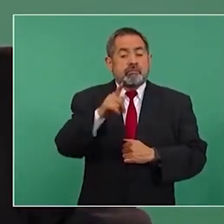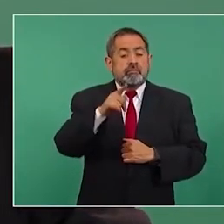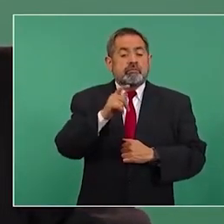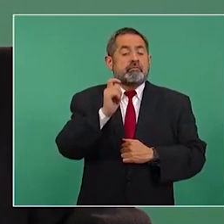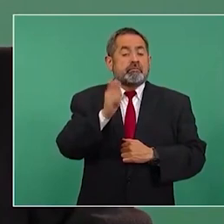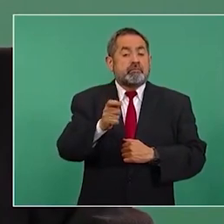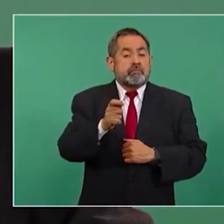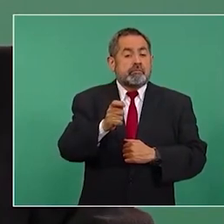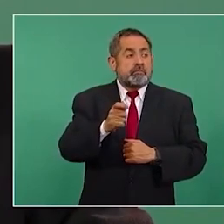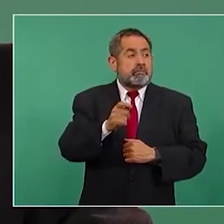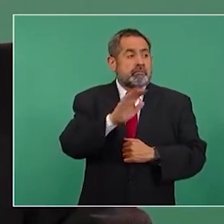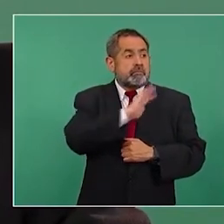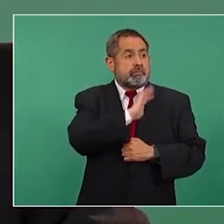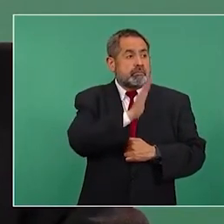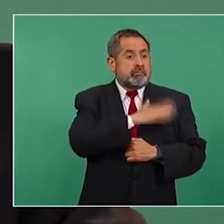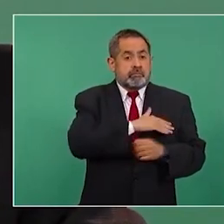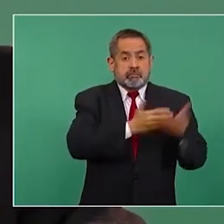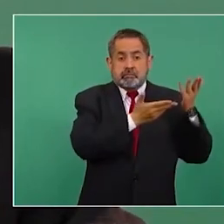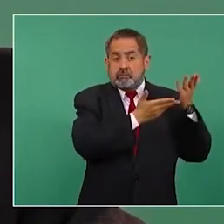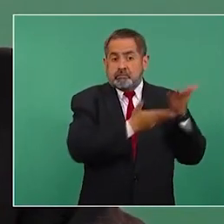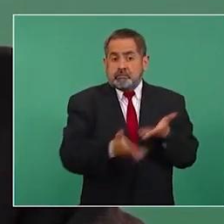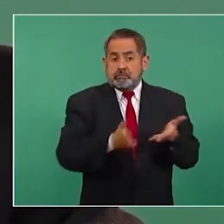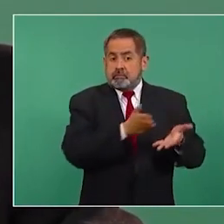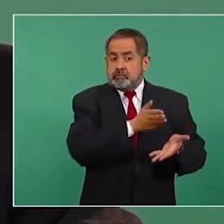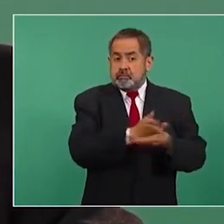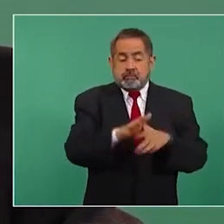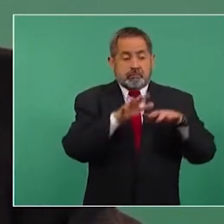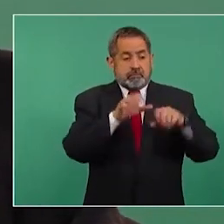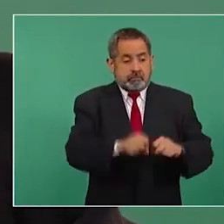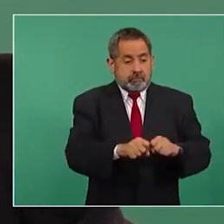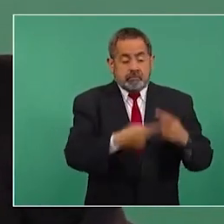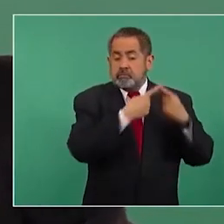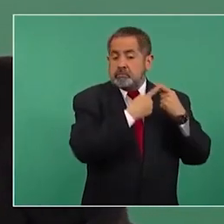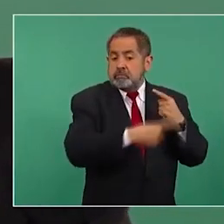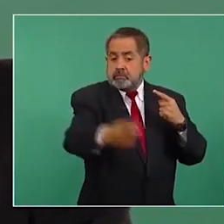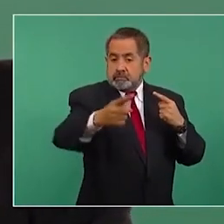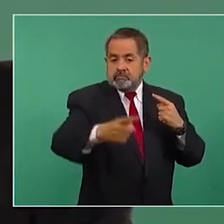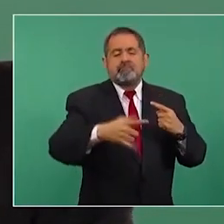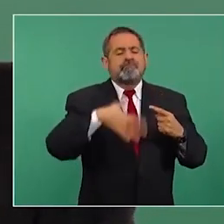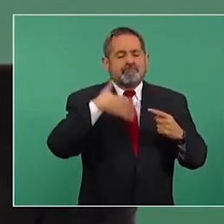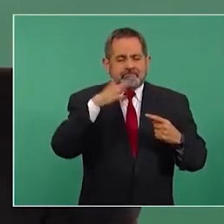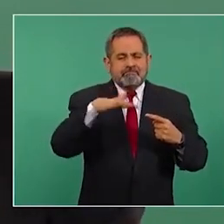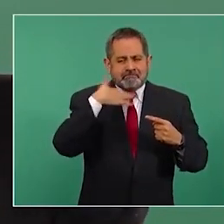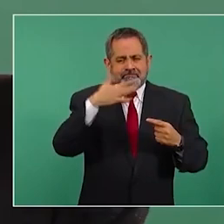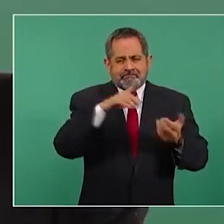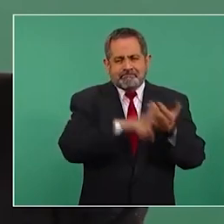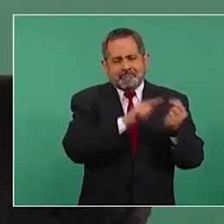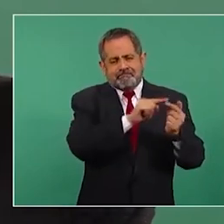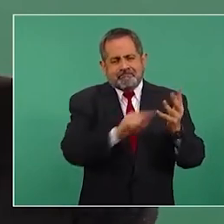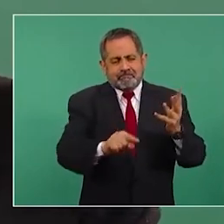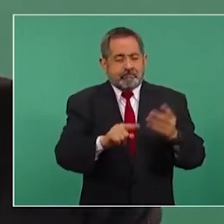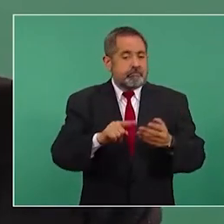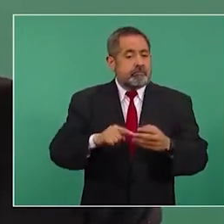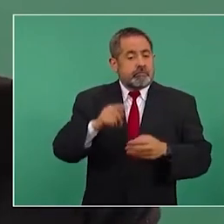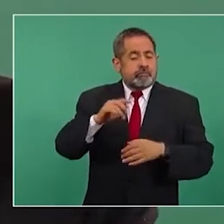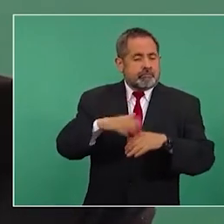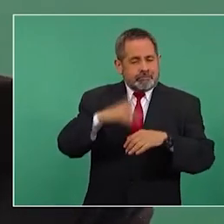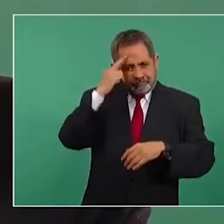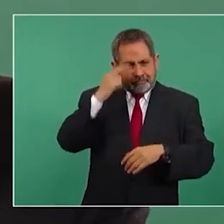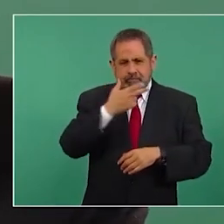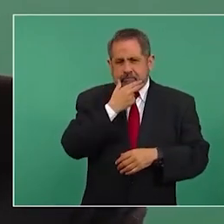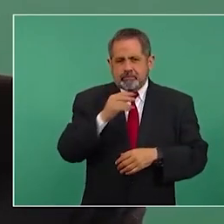invasores, conquistadores, los españoles. Porque Bernal Díaz del Castillo,